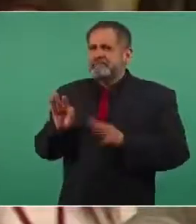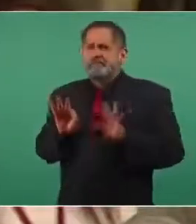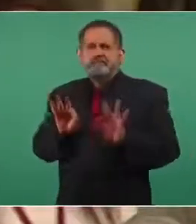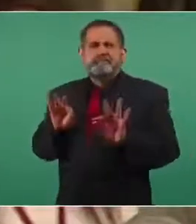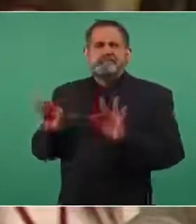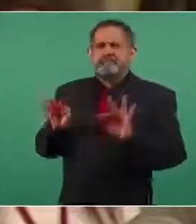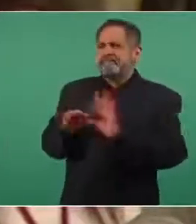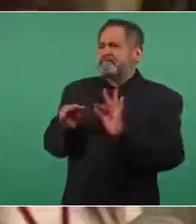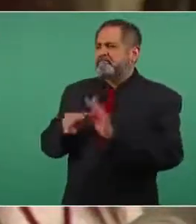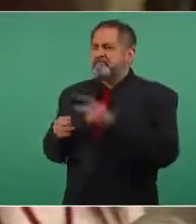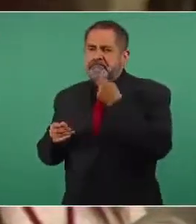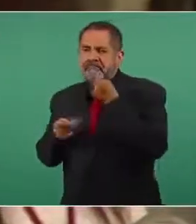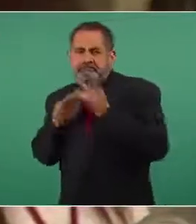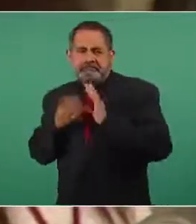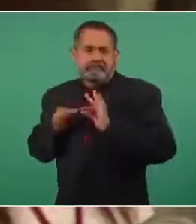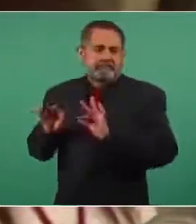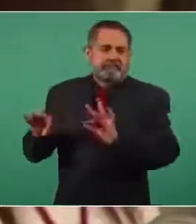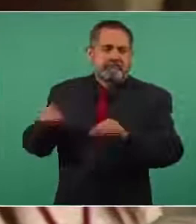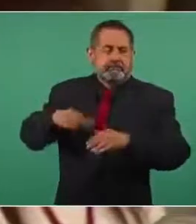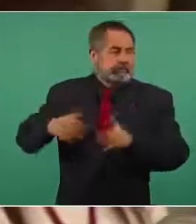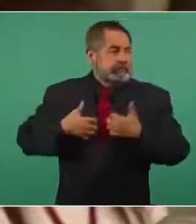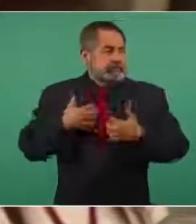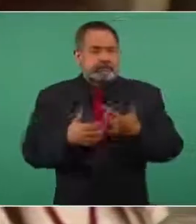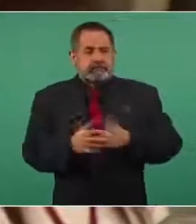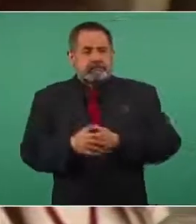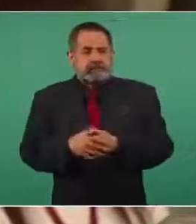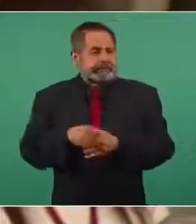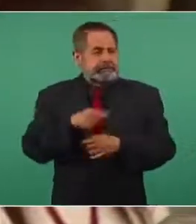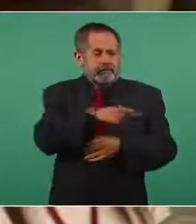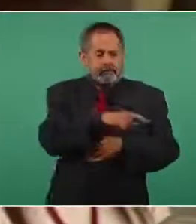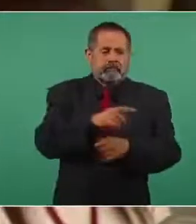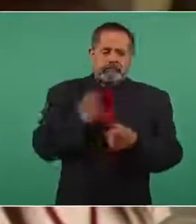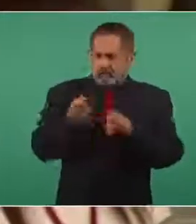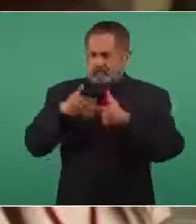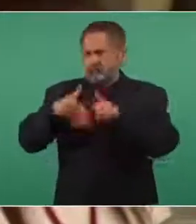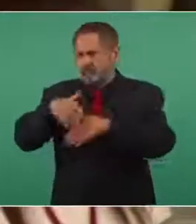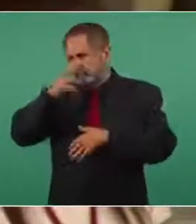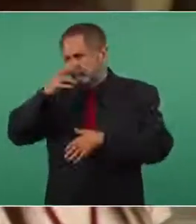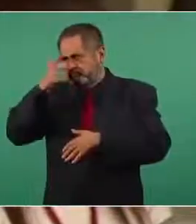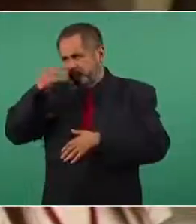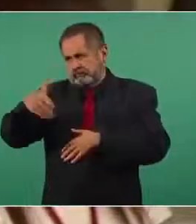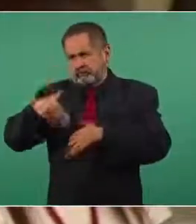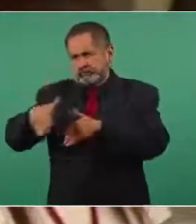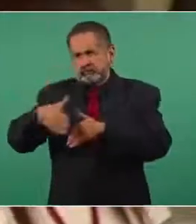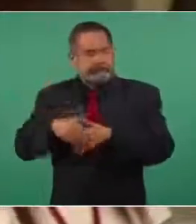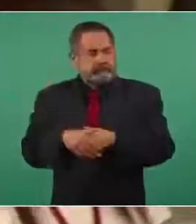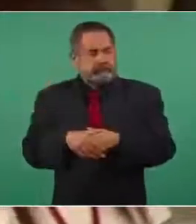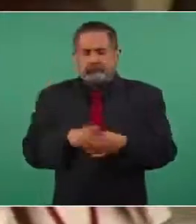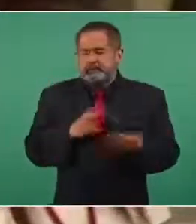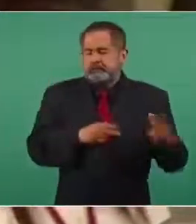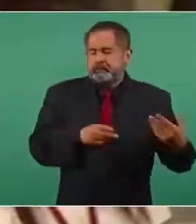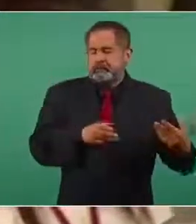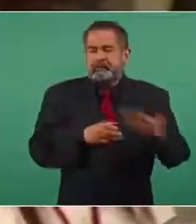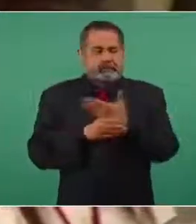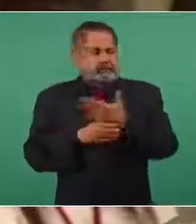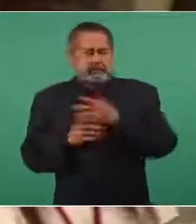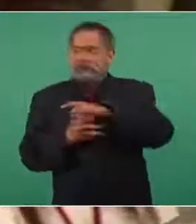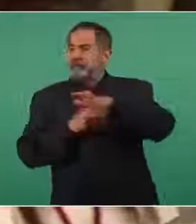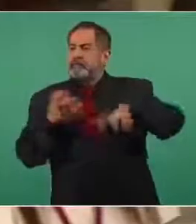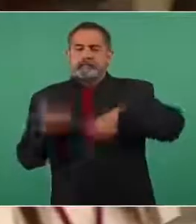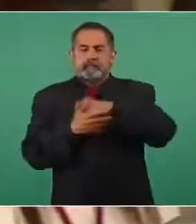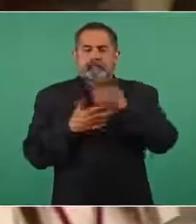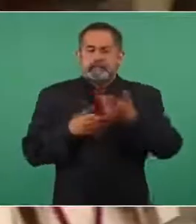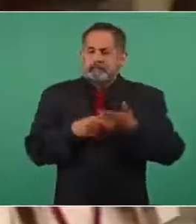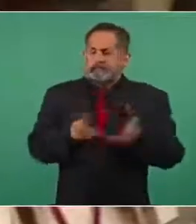decir, se montan en los movimientos sociales legítimos, en causas legítimas, las calientan, las